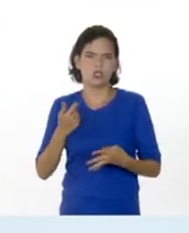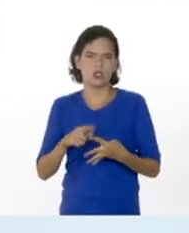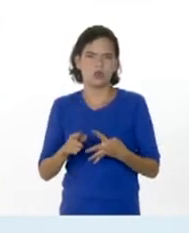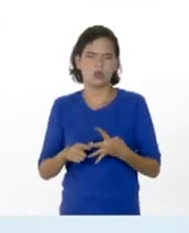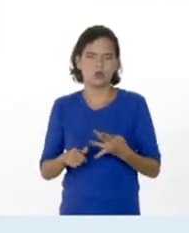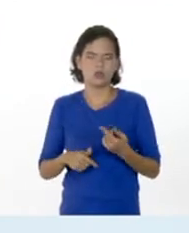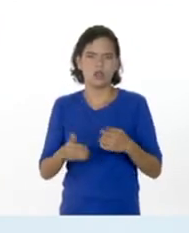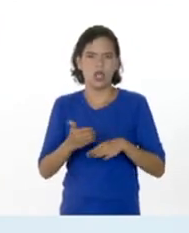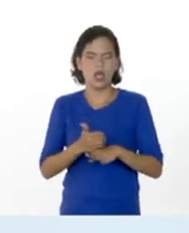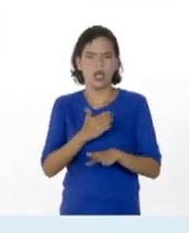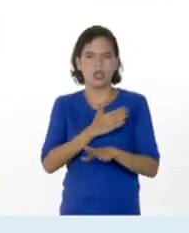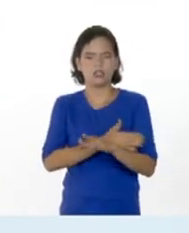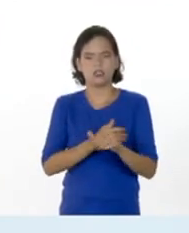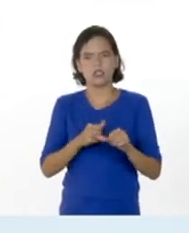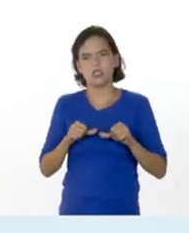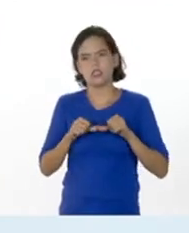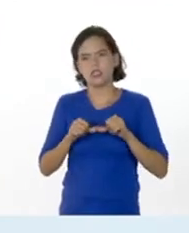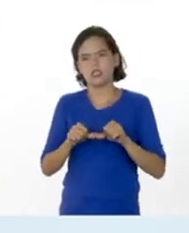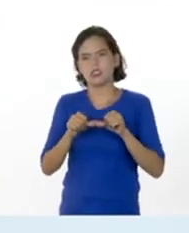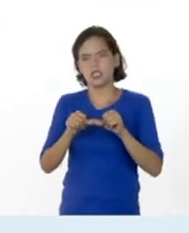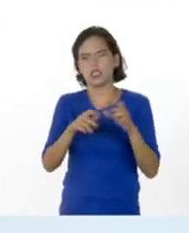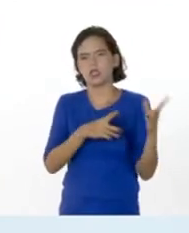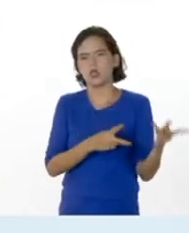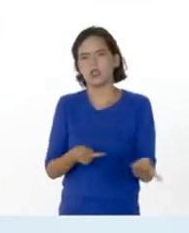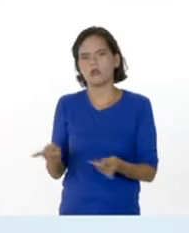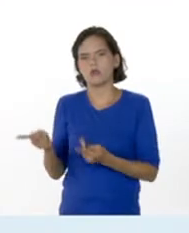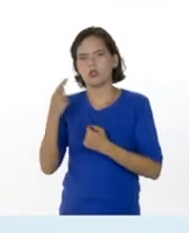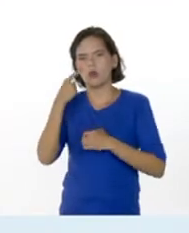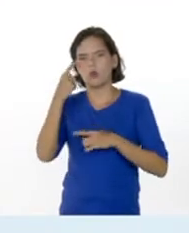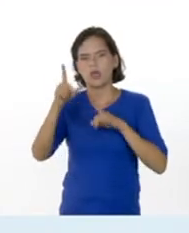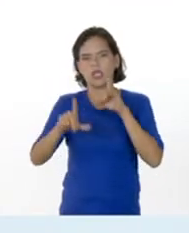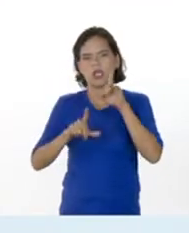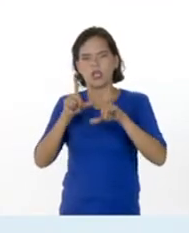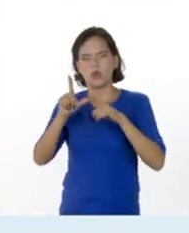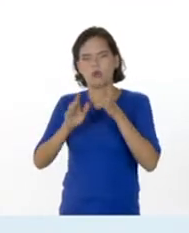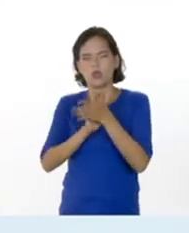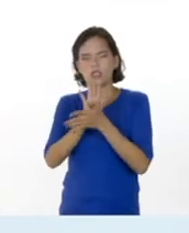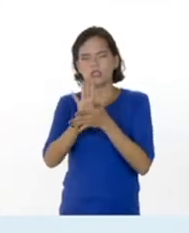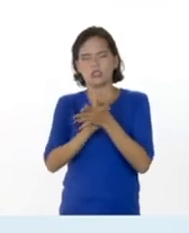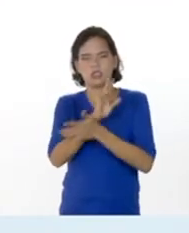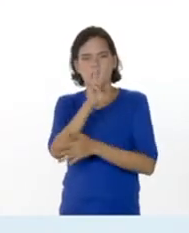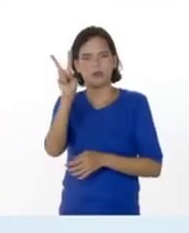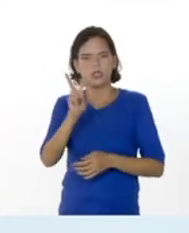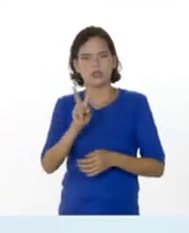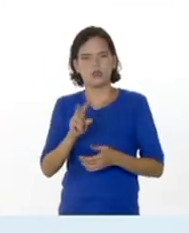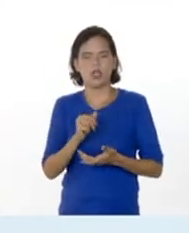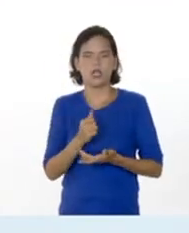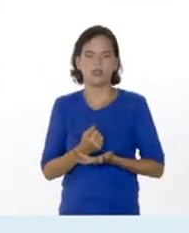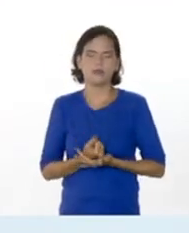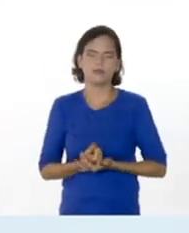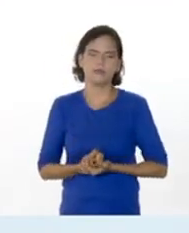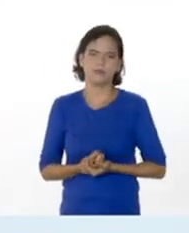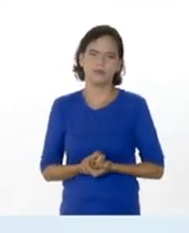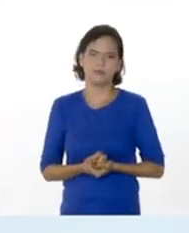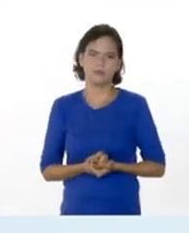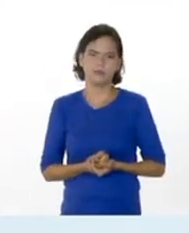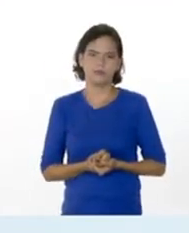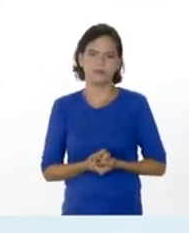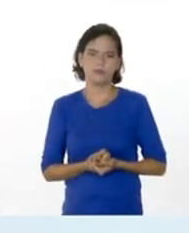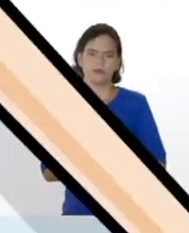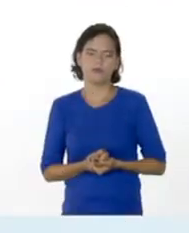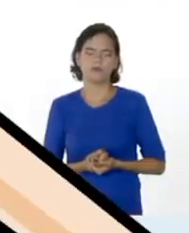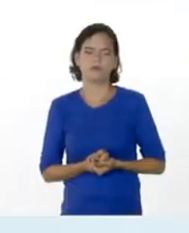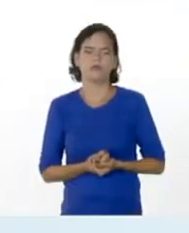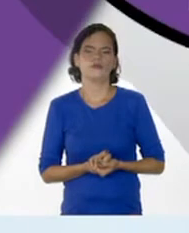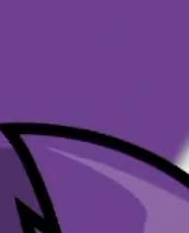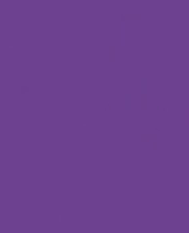los referentes teóricos prácticos del día de hoy, los invito a ver nuestro video tutorial en lengua de señas venezolana de la mano de la profesora Yoli Bela Ponte.